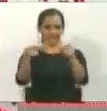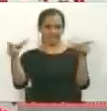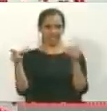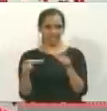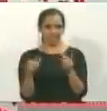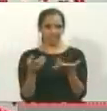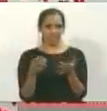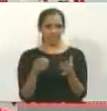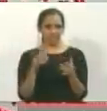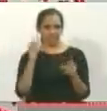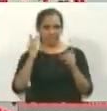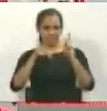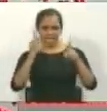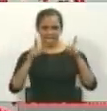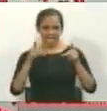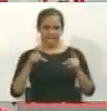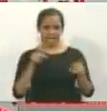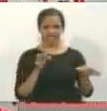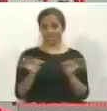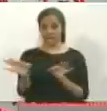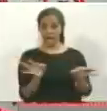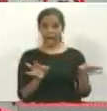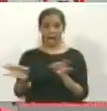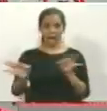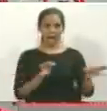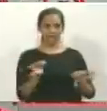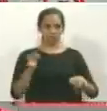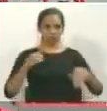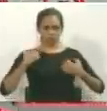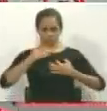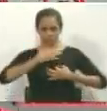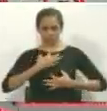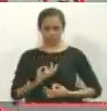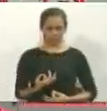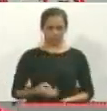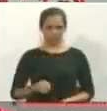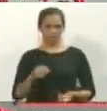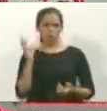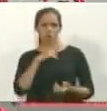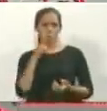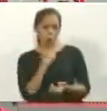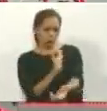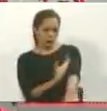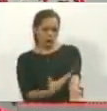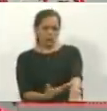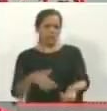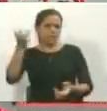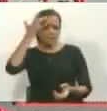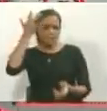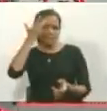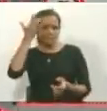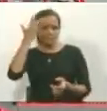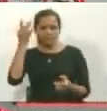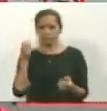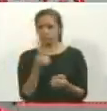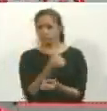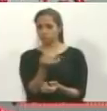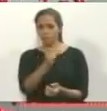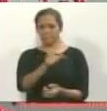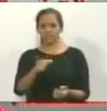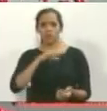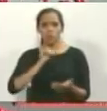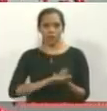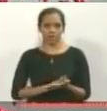de figurantes, actores caracterizados con ropas rasgadas y manchadas de rojo, para simular un atentado con numerosas víctimas